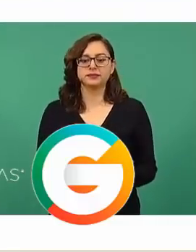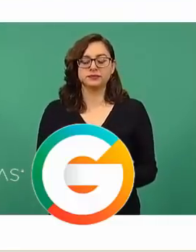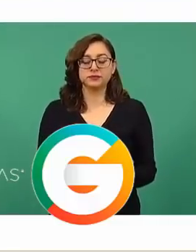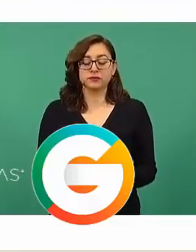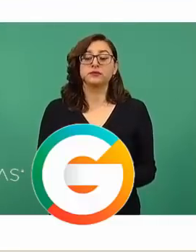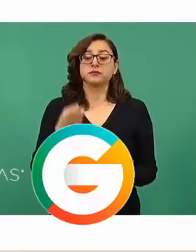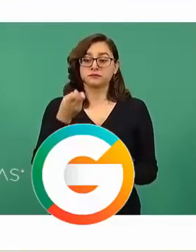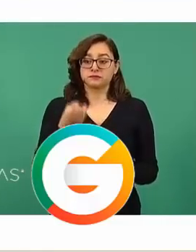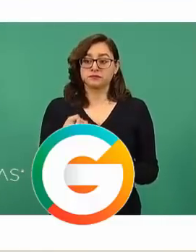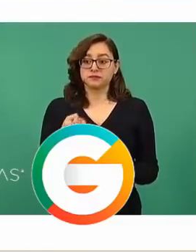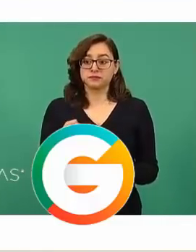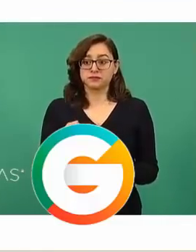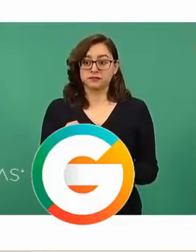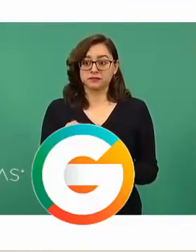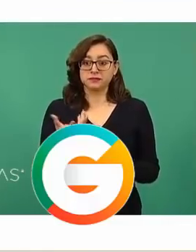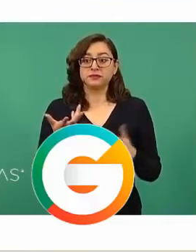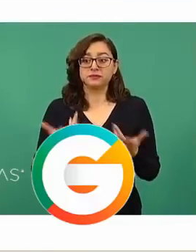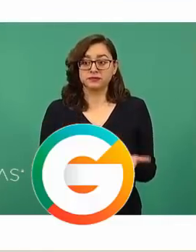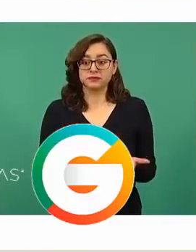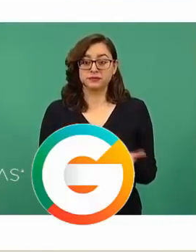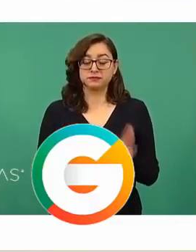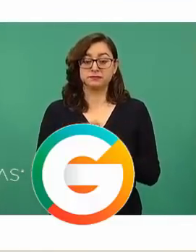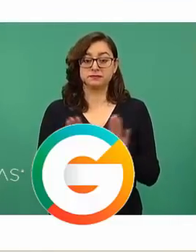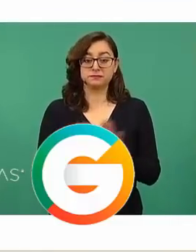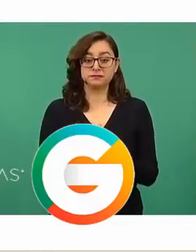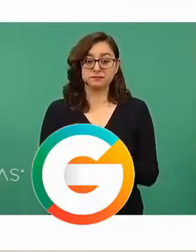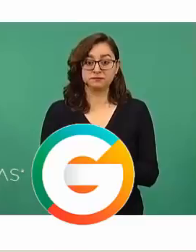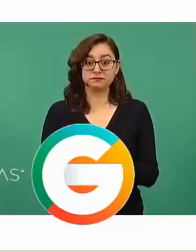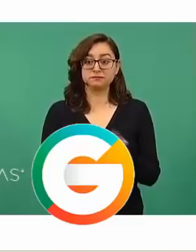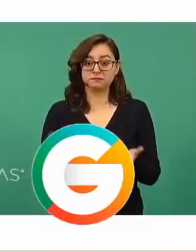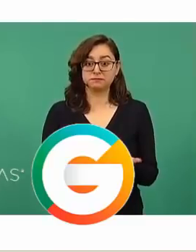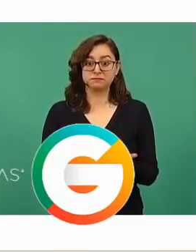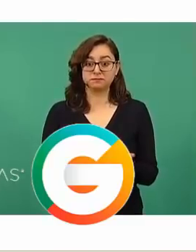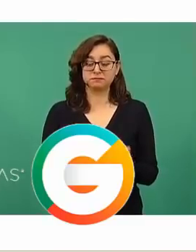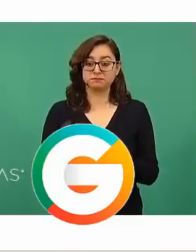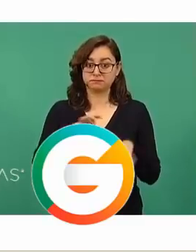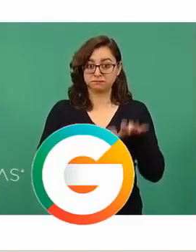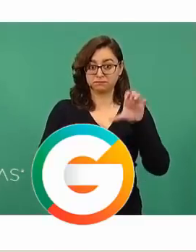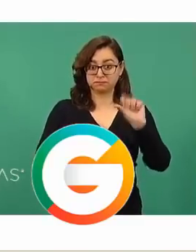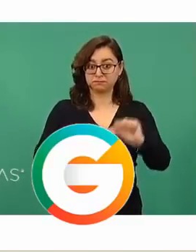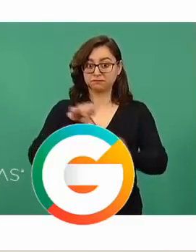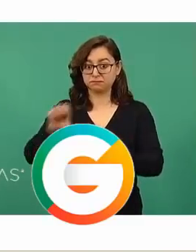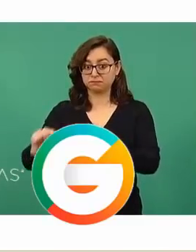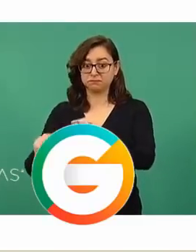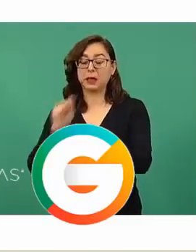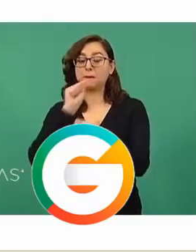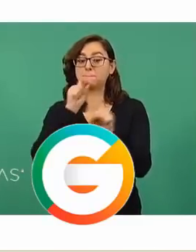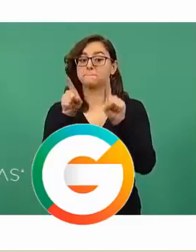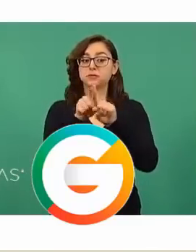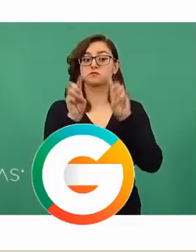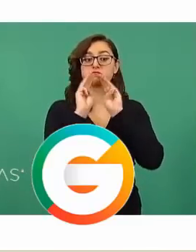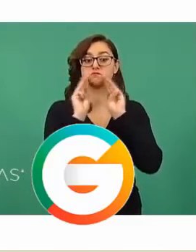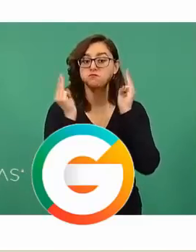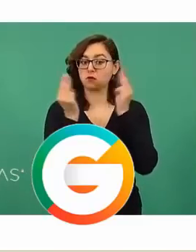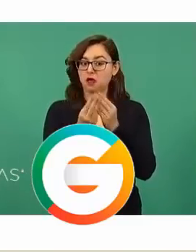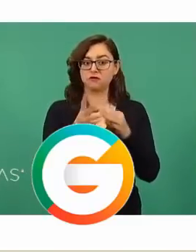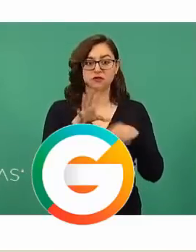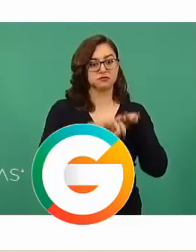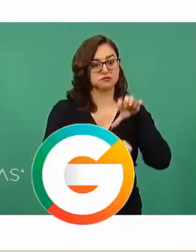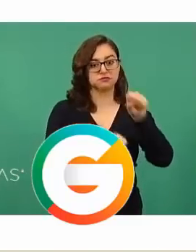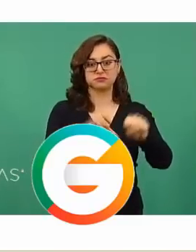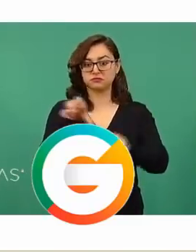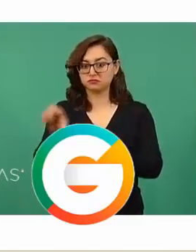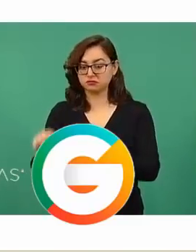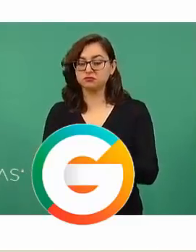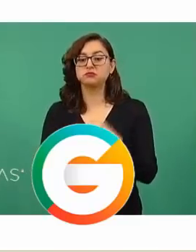ha tenido que ver con el número de detenidos de este delito, así como el número de bandas desarticuladas, el